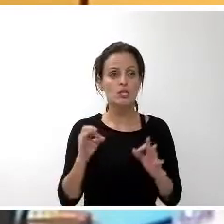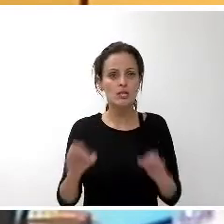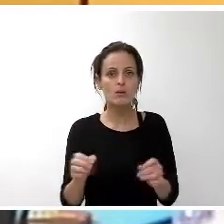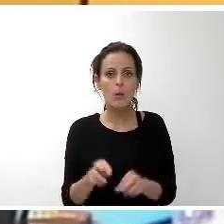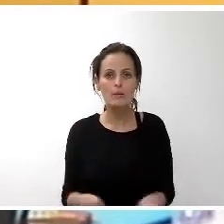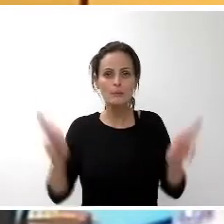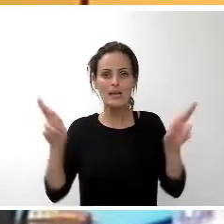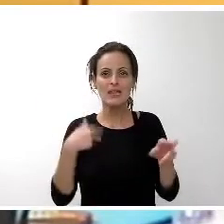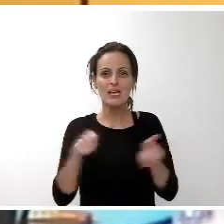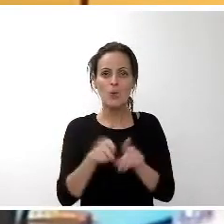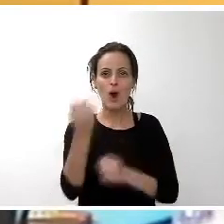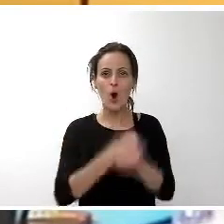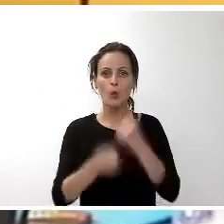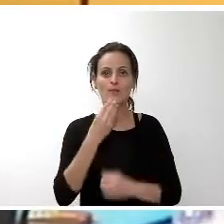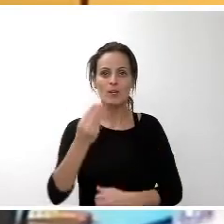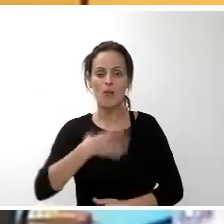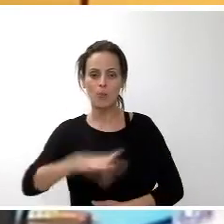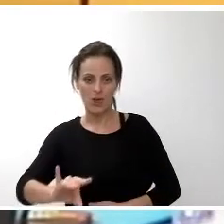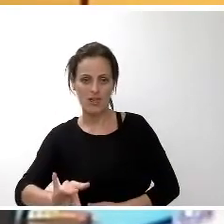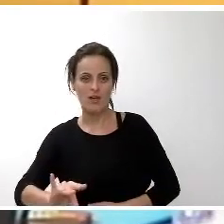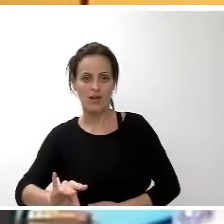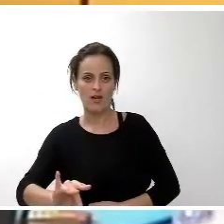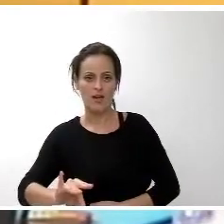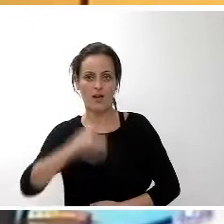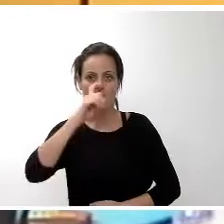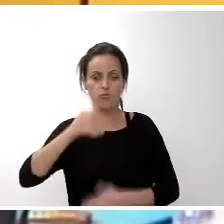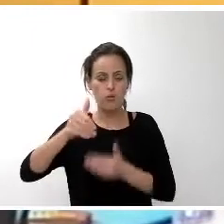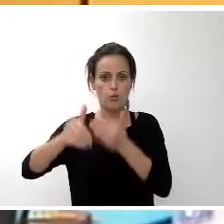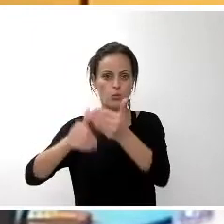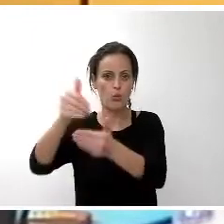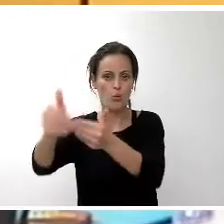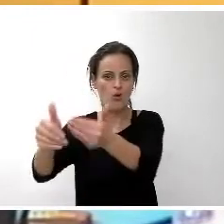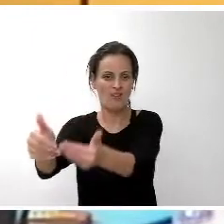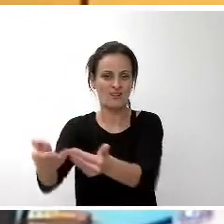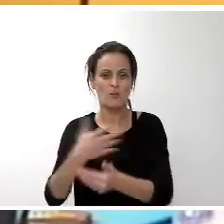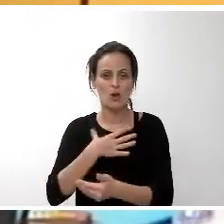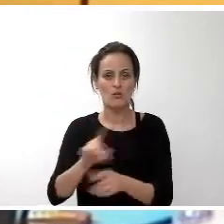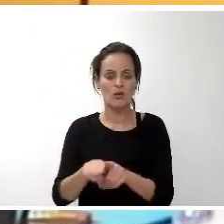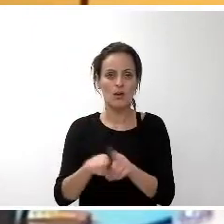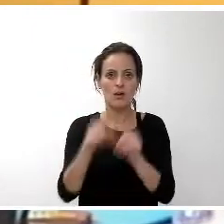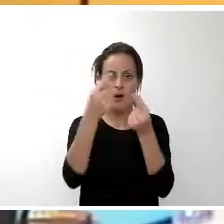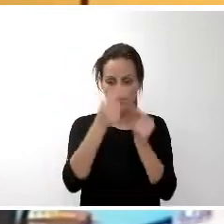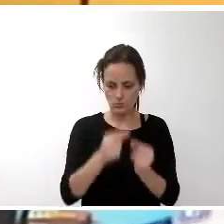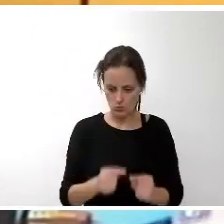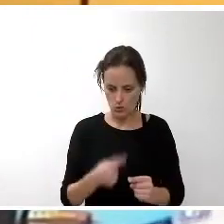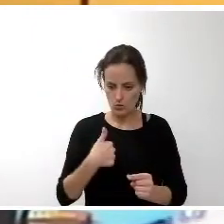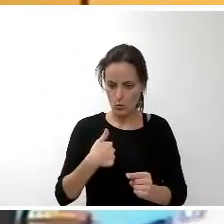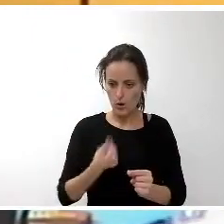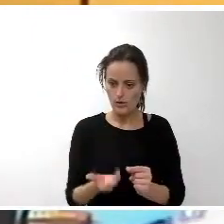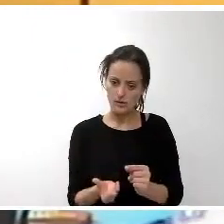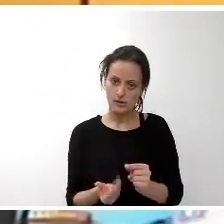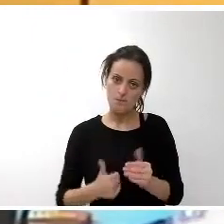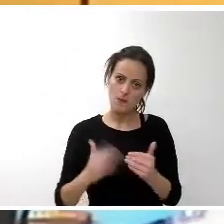económica pueda mejorar y que en próximos años podamos reforzar esas partidas y esos capítulos que entendemos